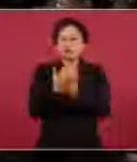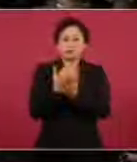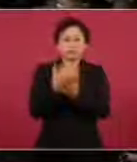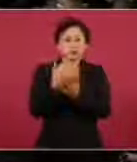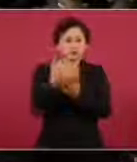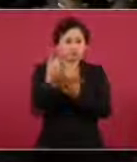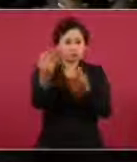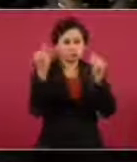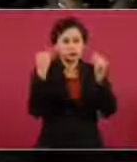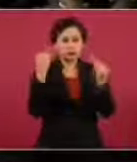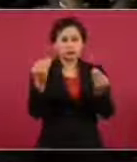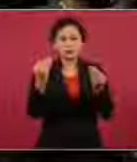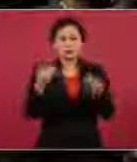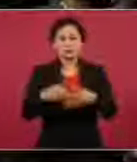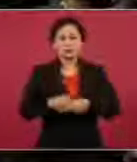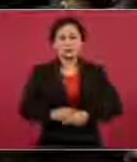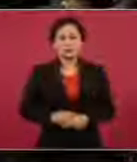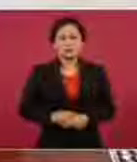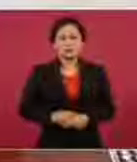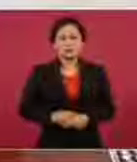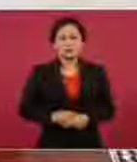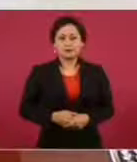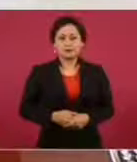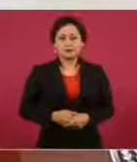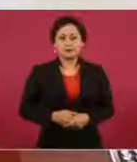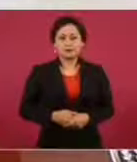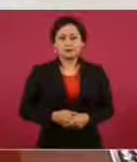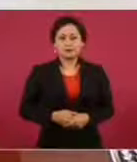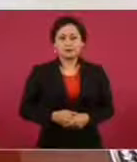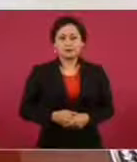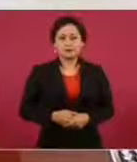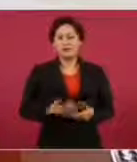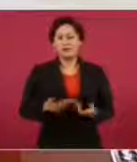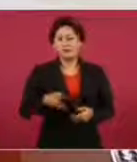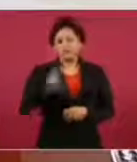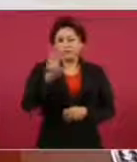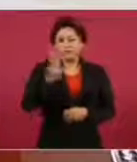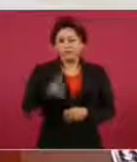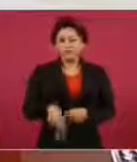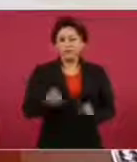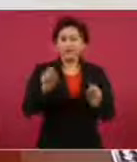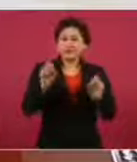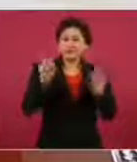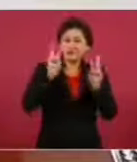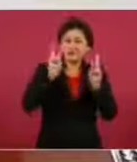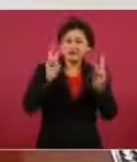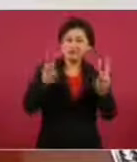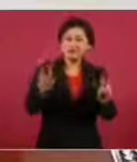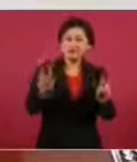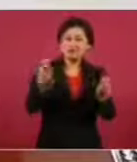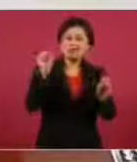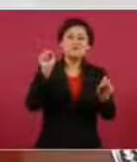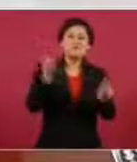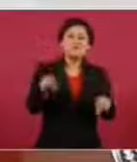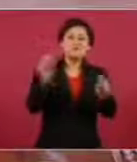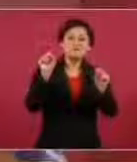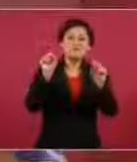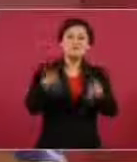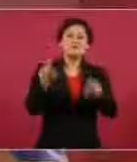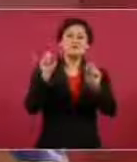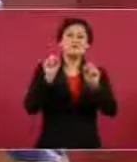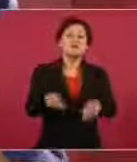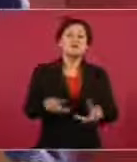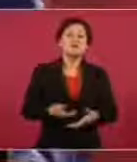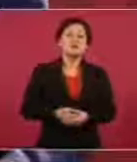mucha repetición, todavía con